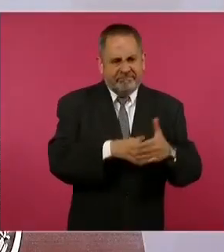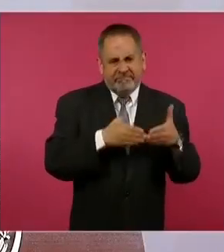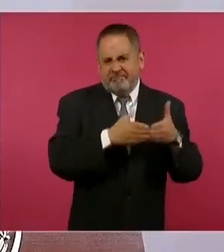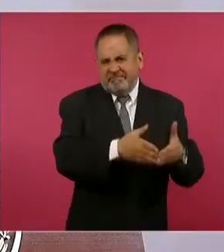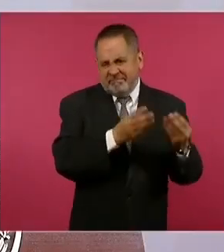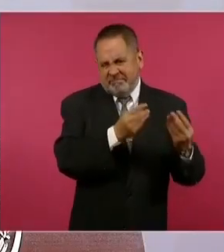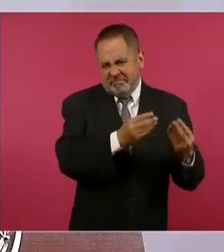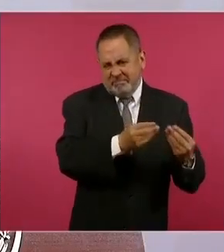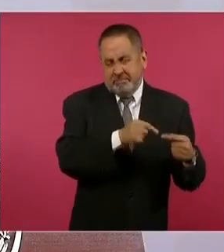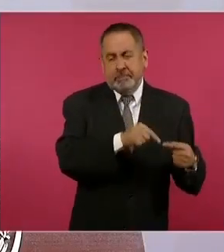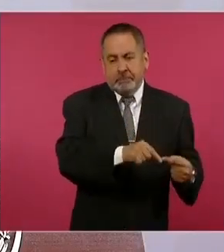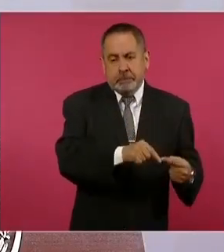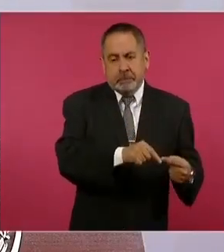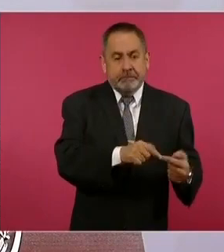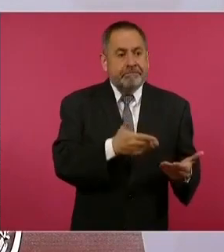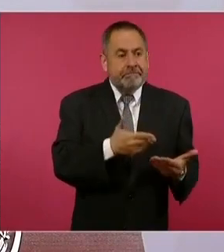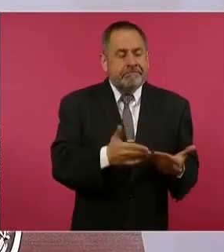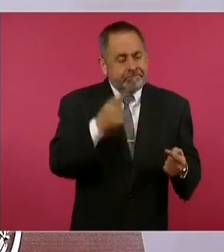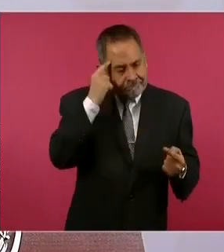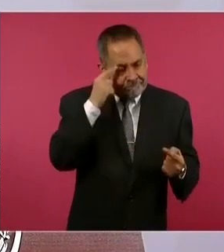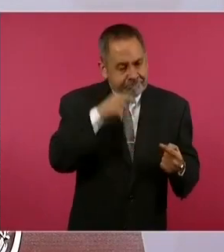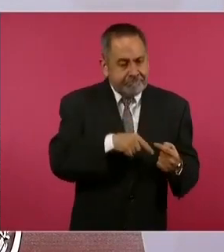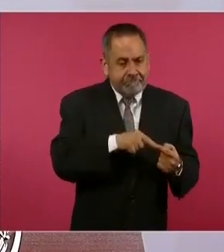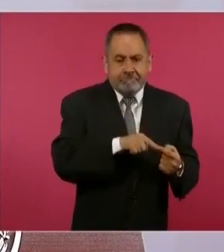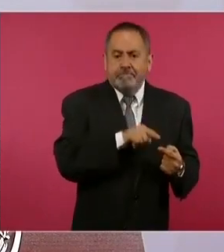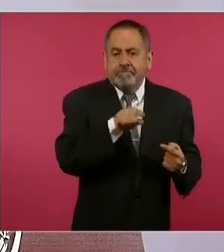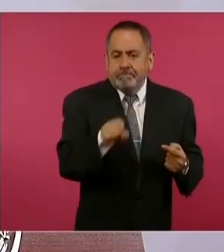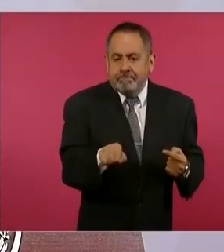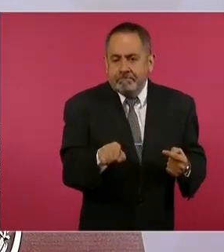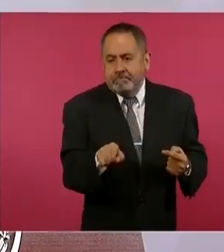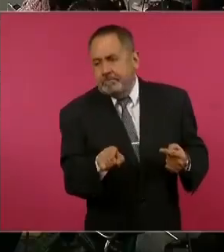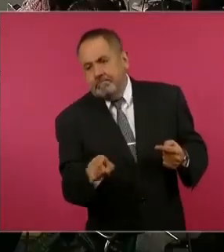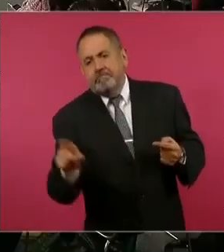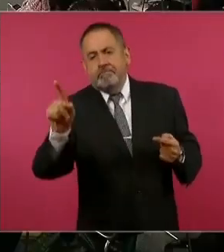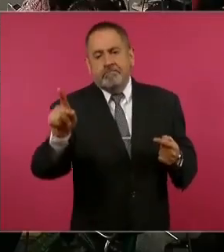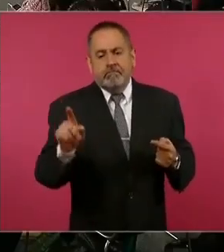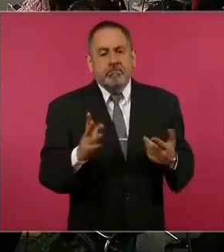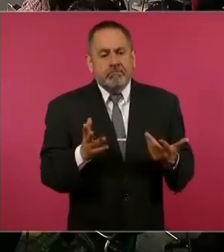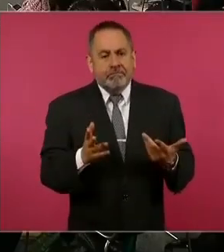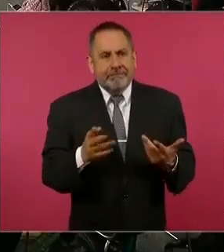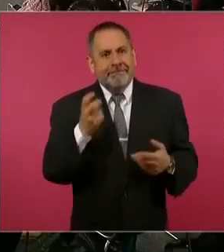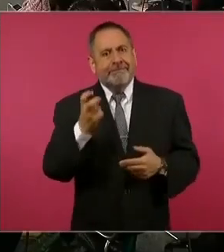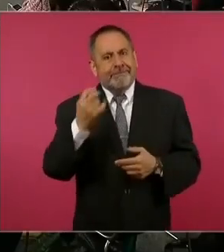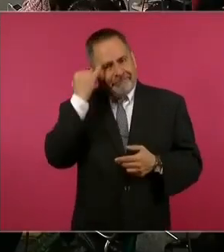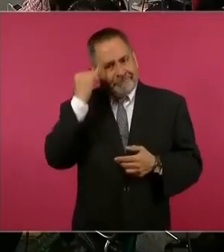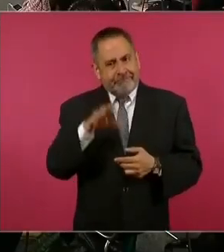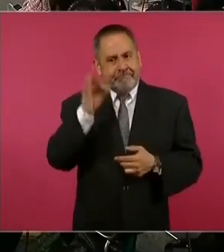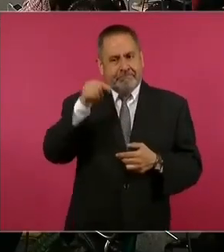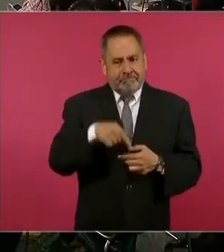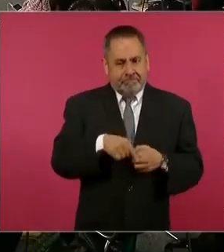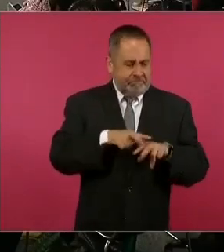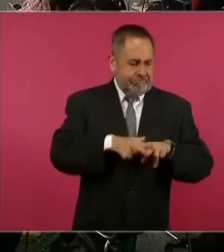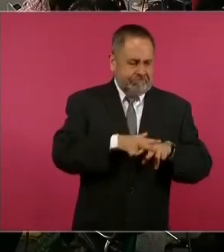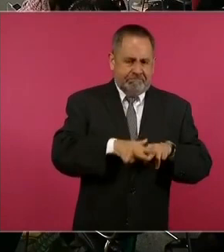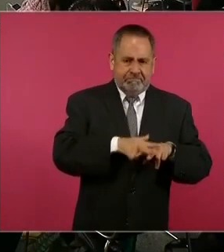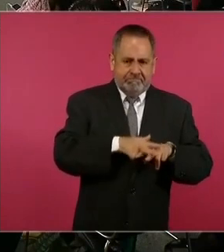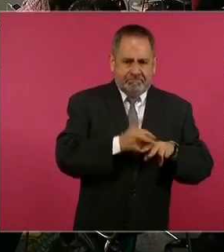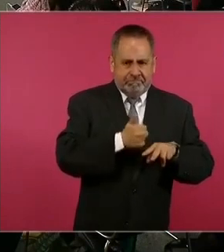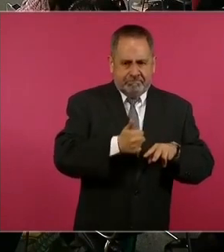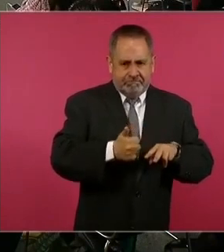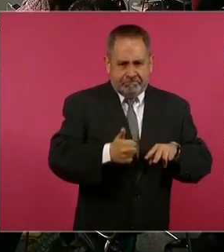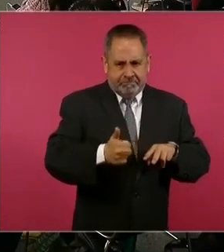Entonces, por eso esta opción, esta alternativa. Ya se terminó el rompeolas,